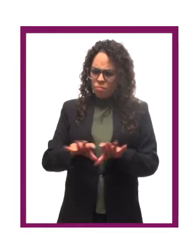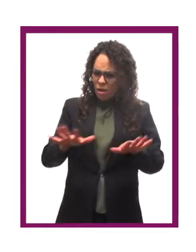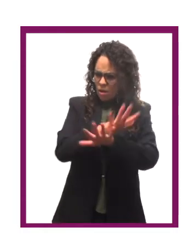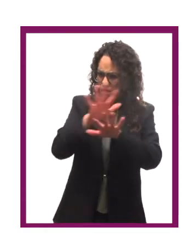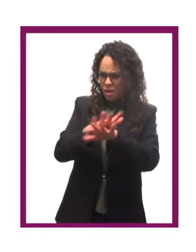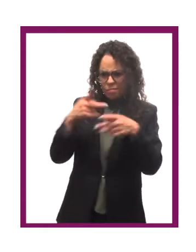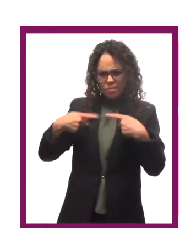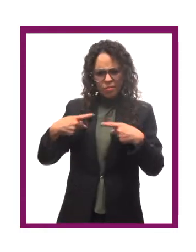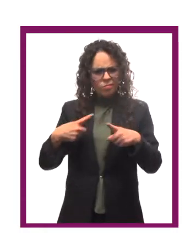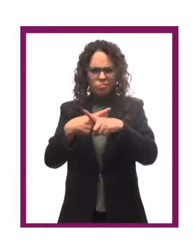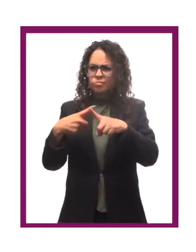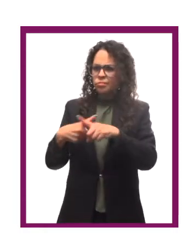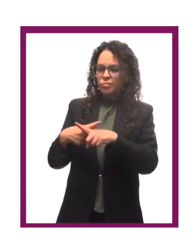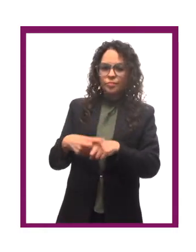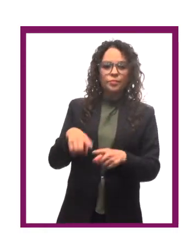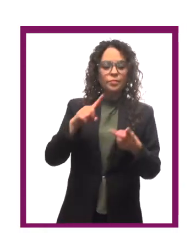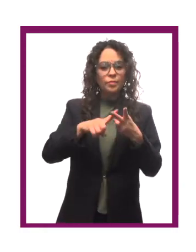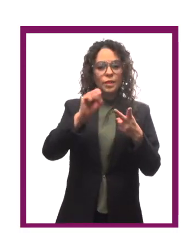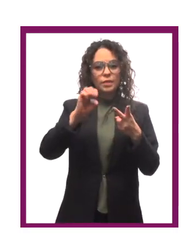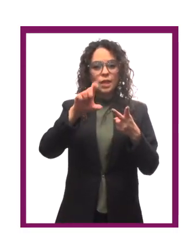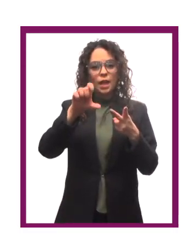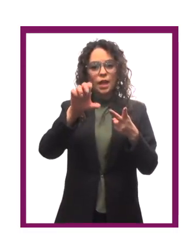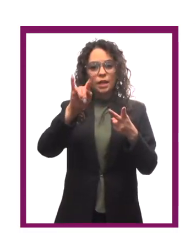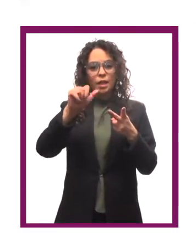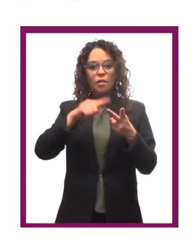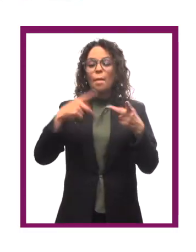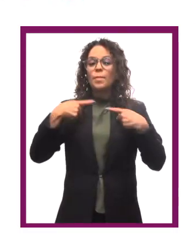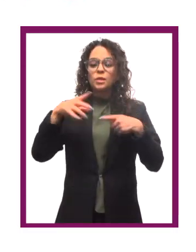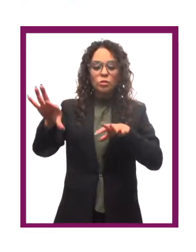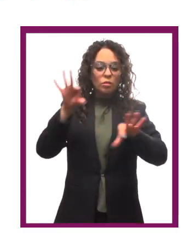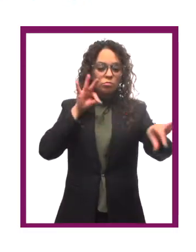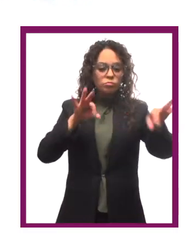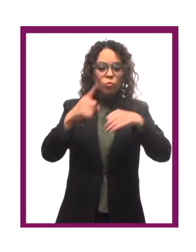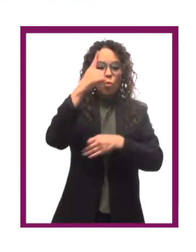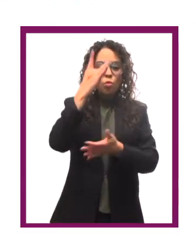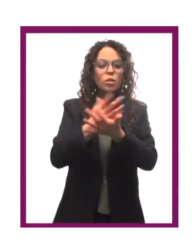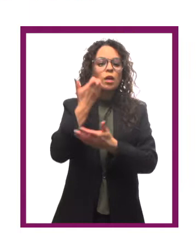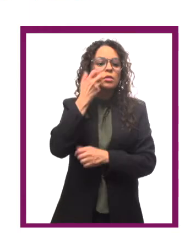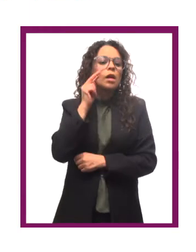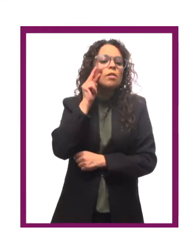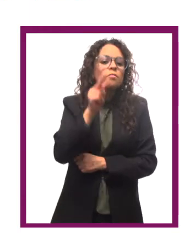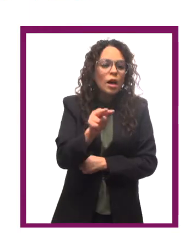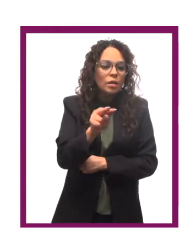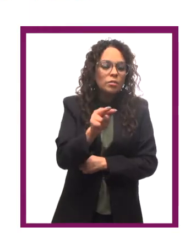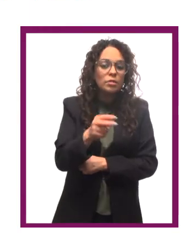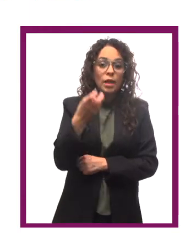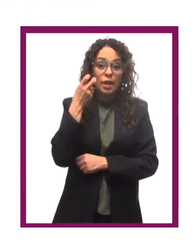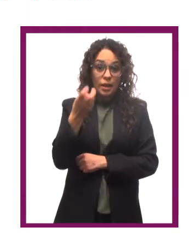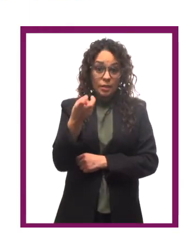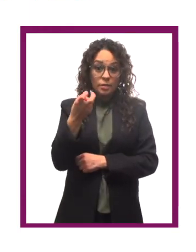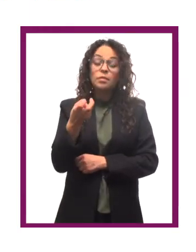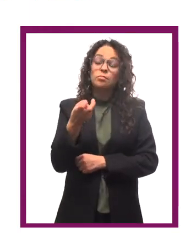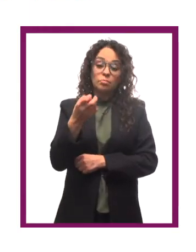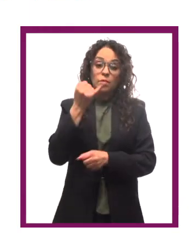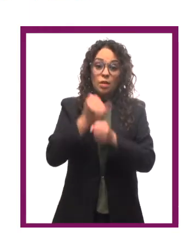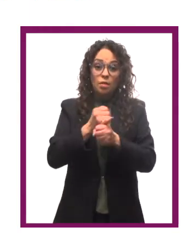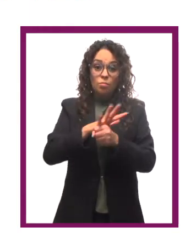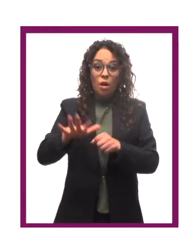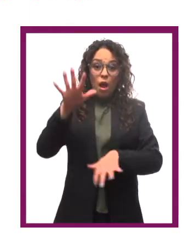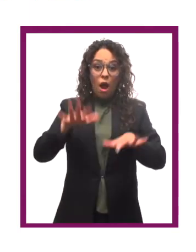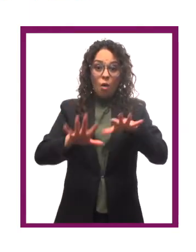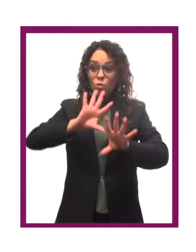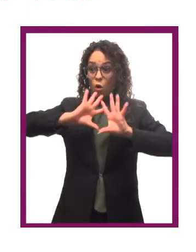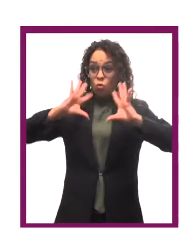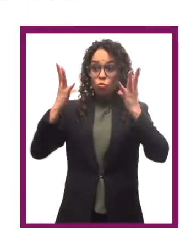cambian de un individuo a otro Selectiva, cuando la persona selecciona solo lo que desea percibir considerando que